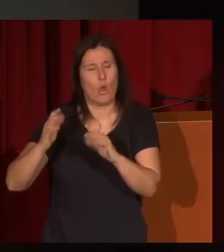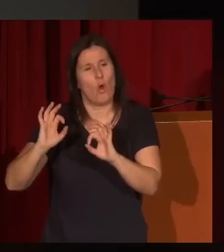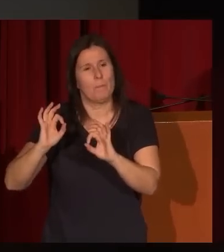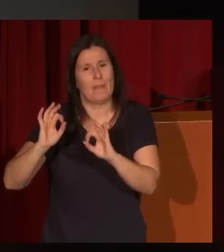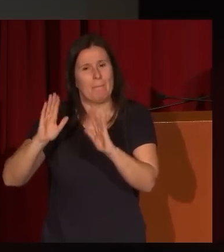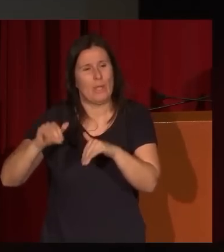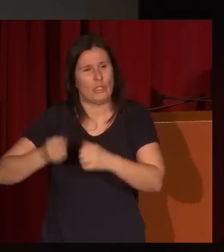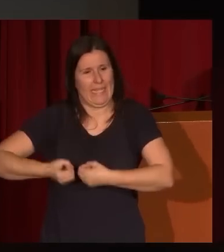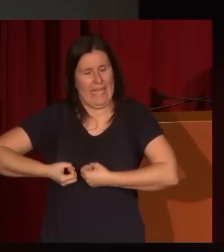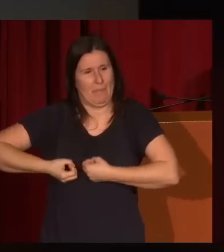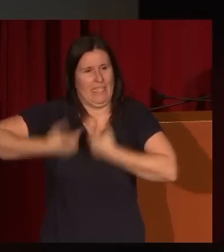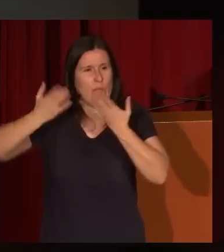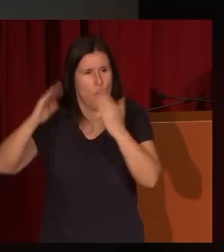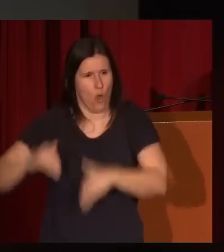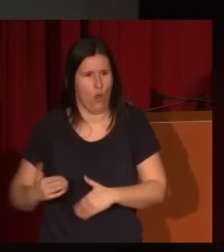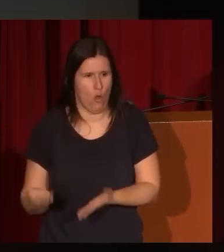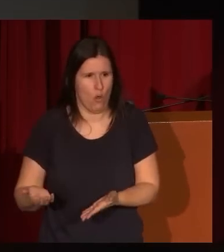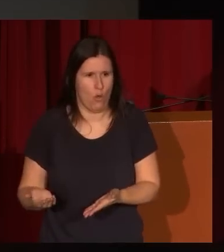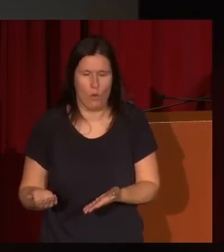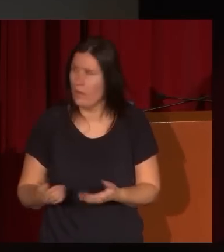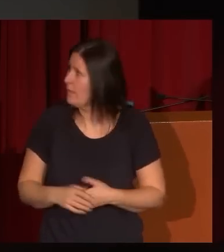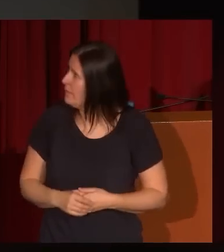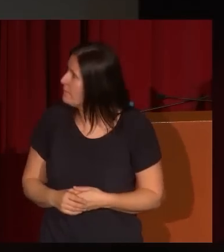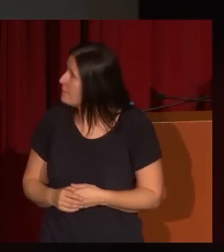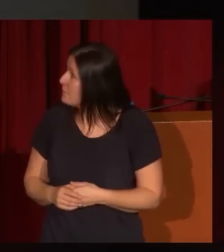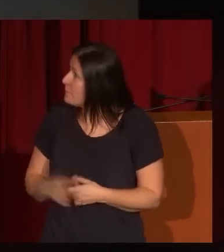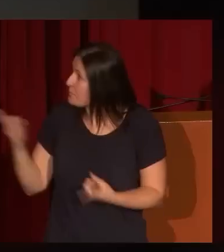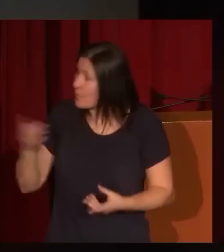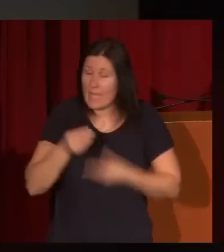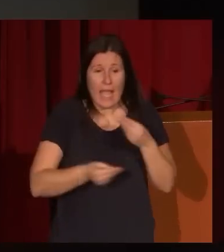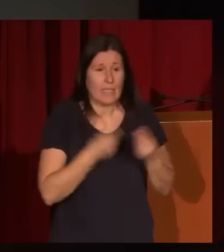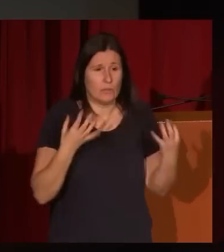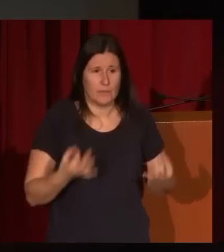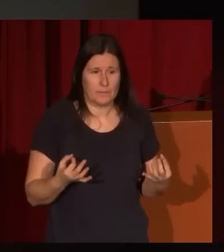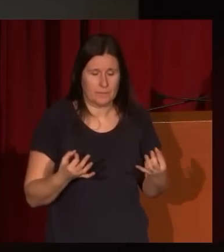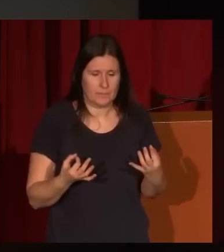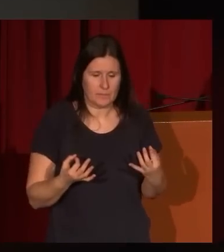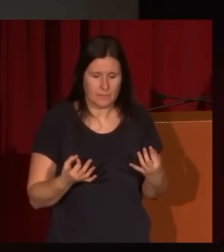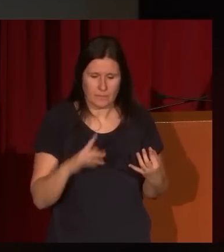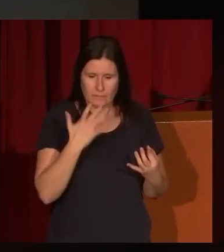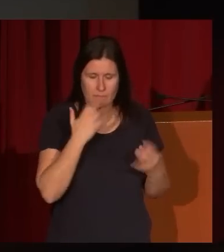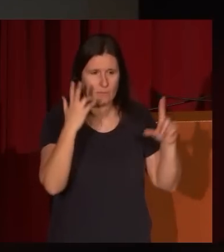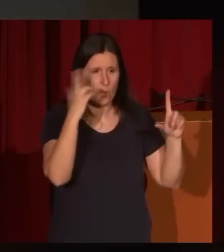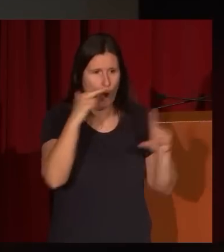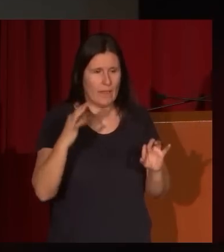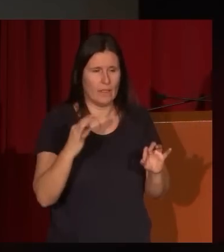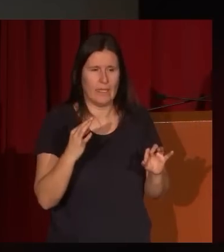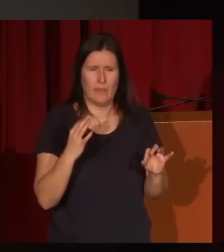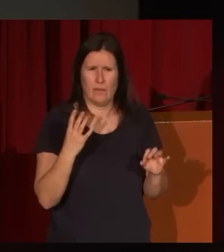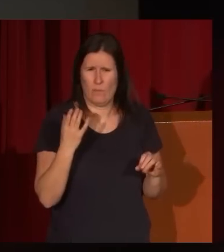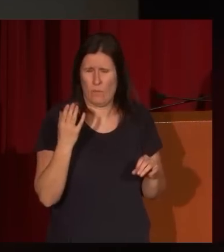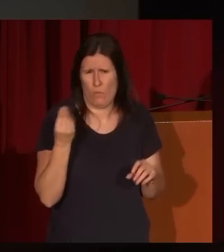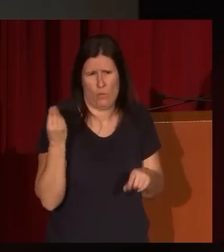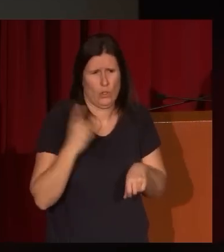expresivo, digámoslo así. Entonces, eso ha hecho que, por ejemplo, obras que durante mucho